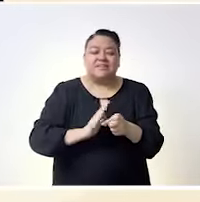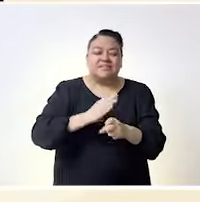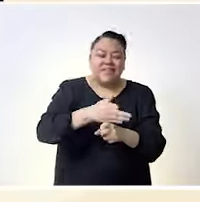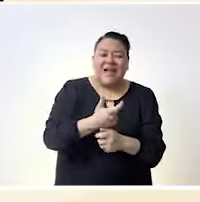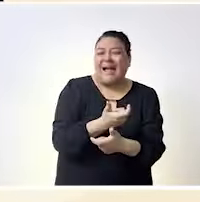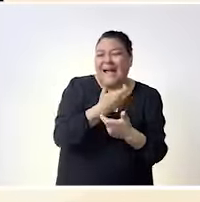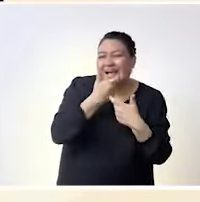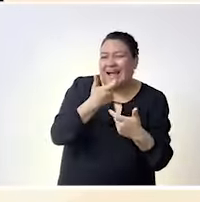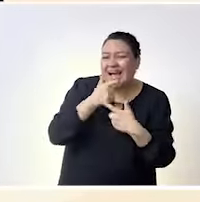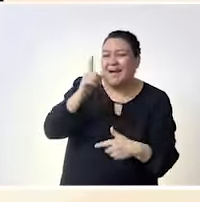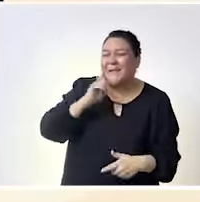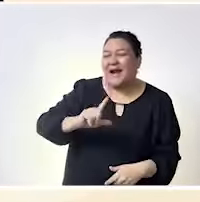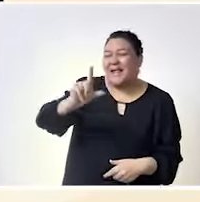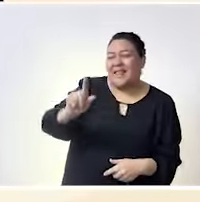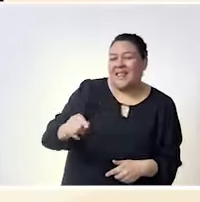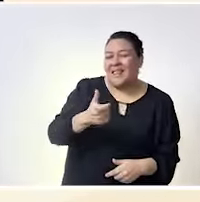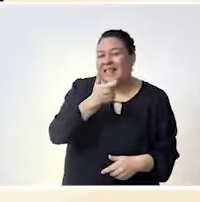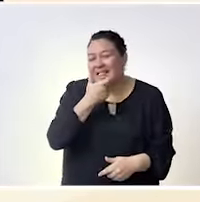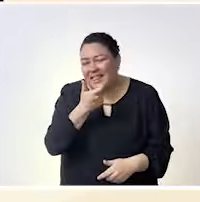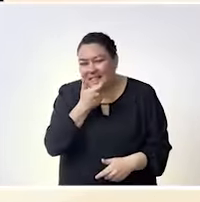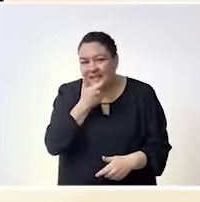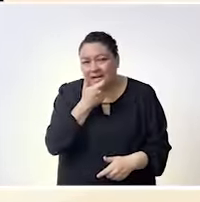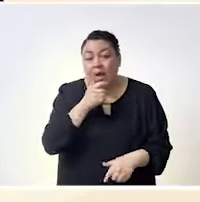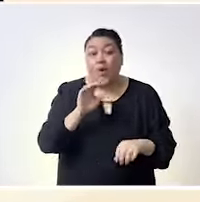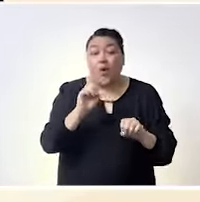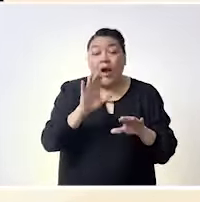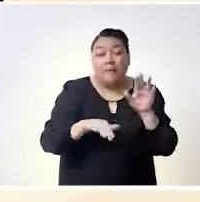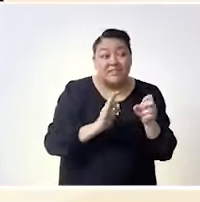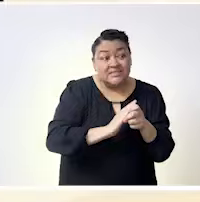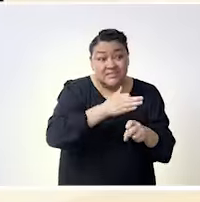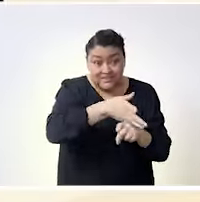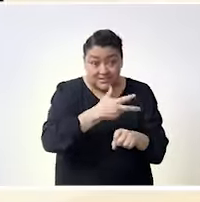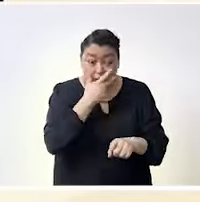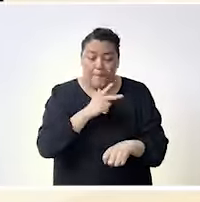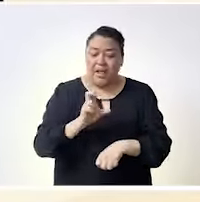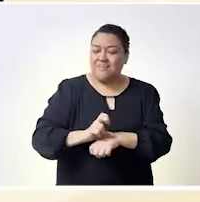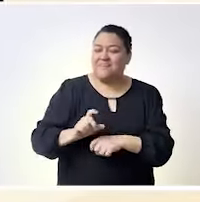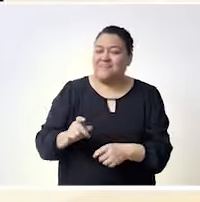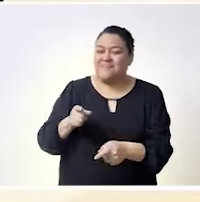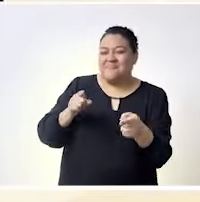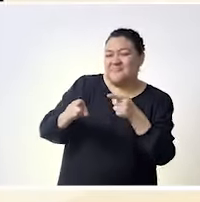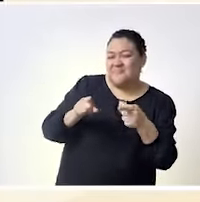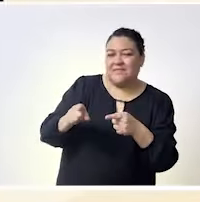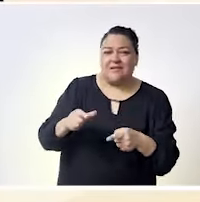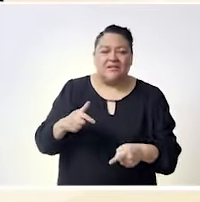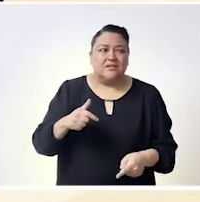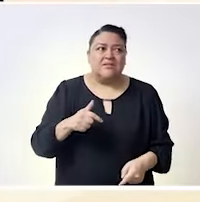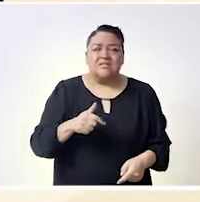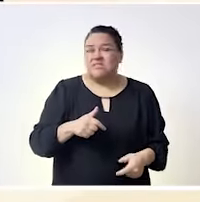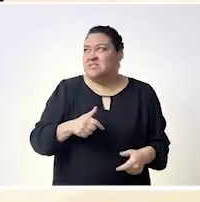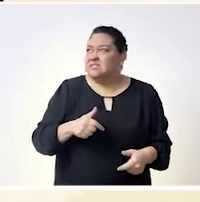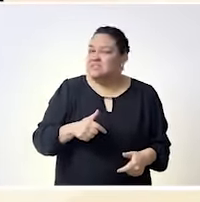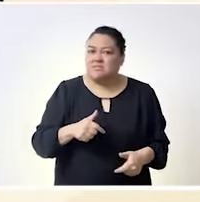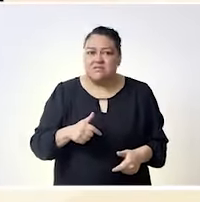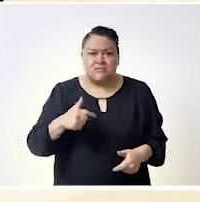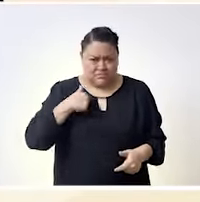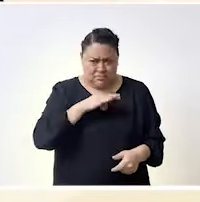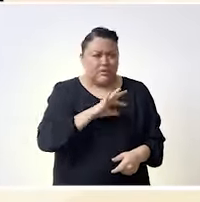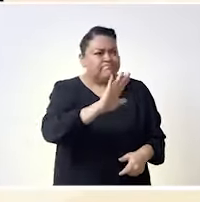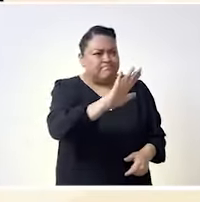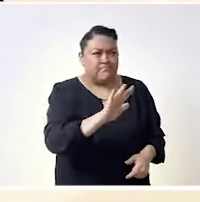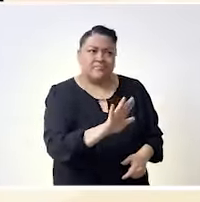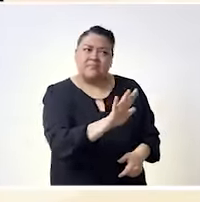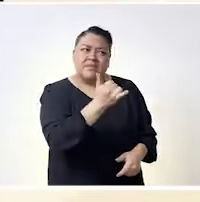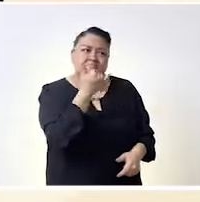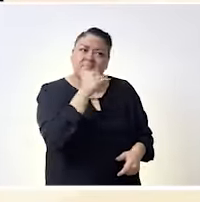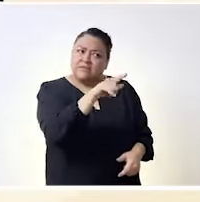burlándonos de estos chistes machistas aunque nos podrán incomodar sí verdad no decir no